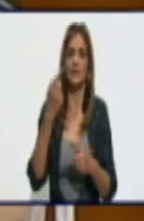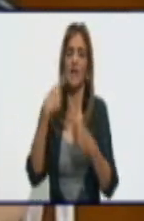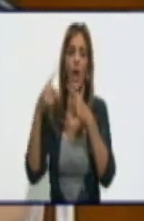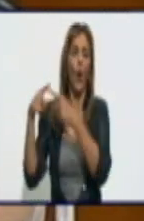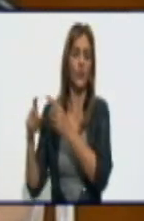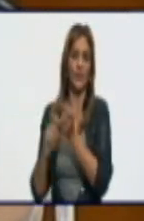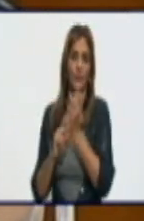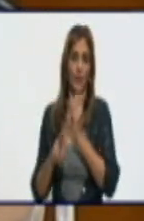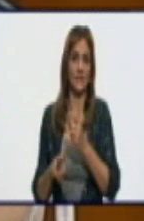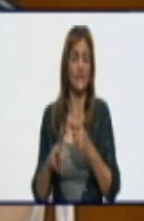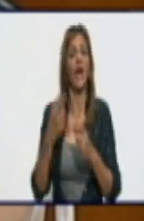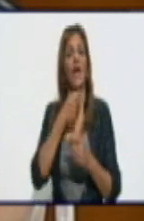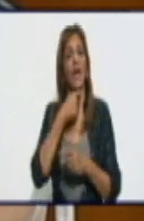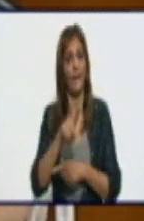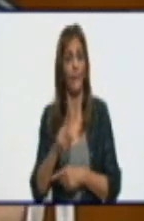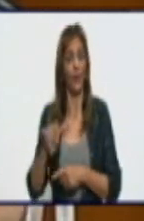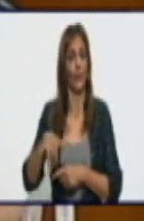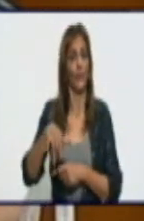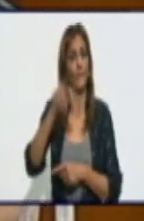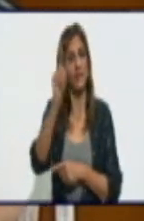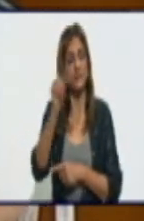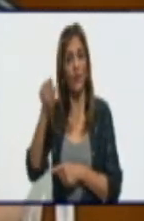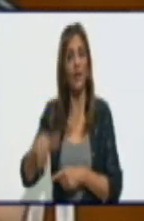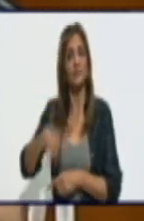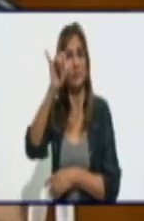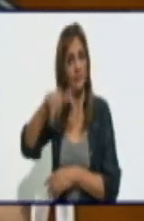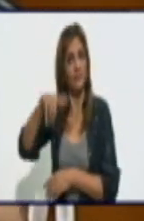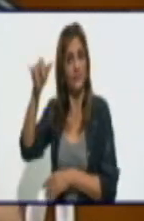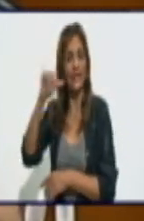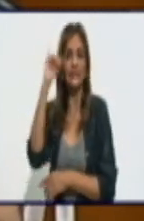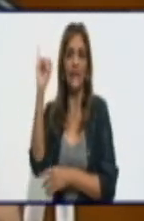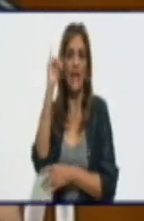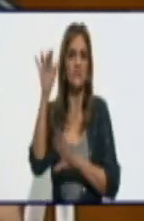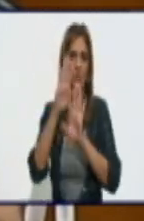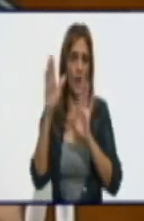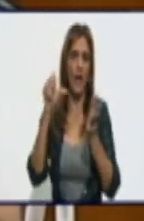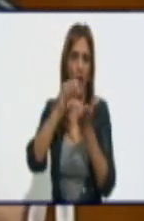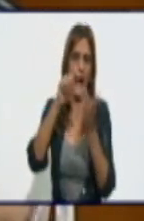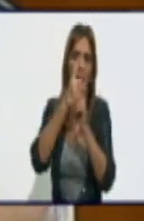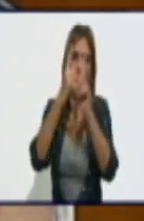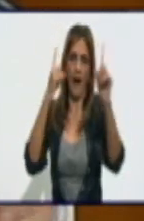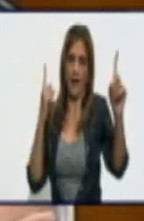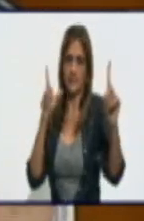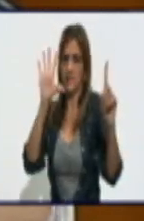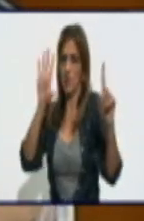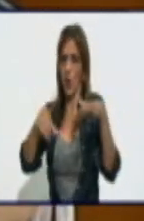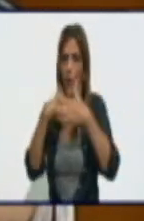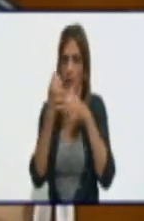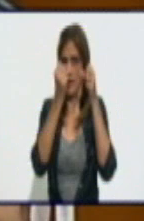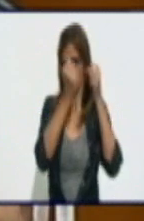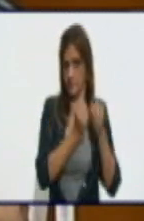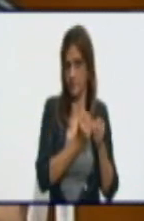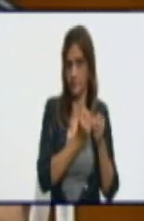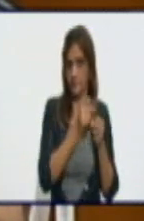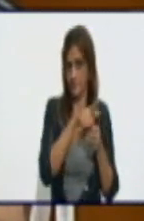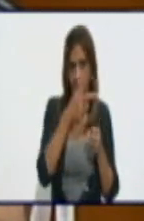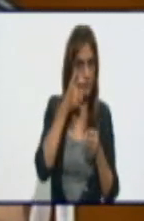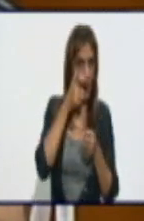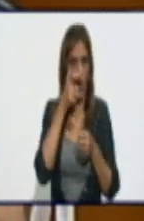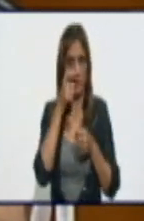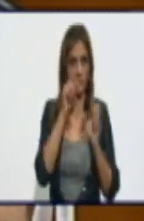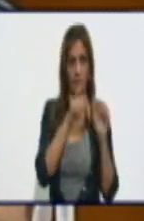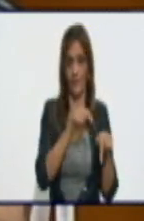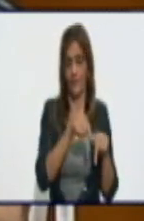contacto con nadie de la comunidad ni de su familia hasta pasado el quinto día de la vigilancia y después de un PCR